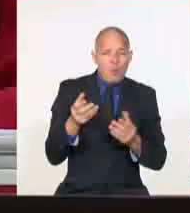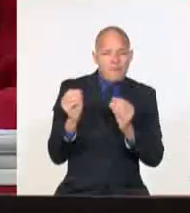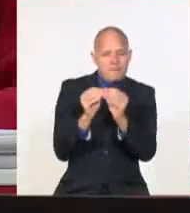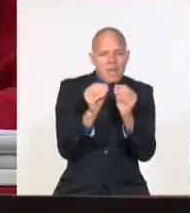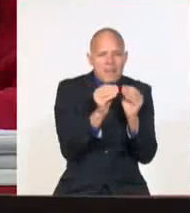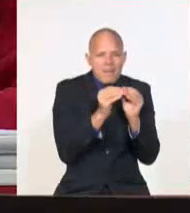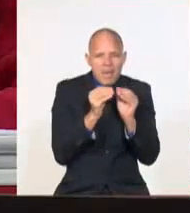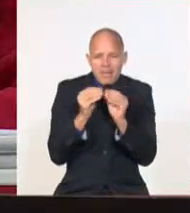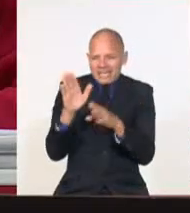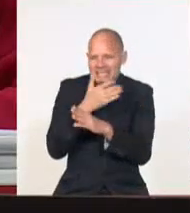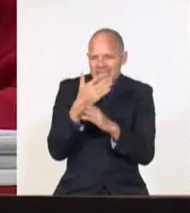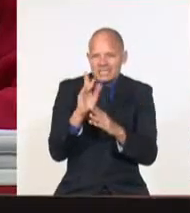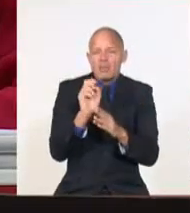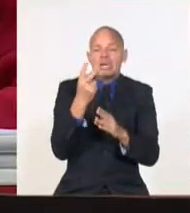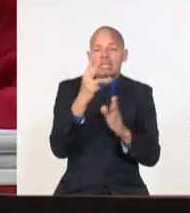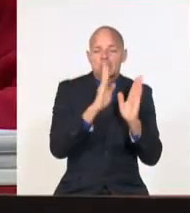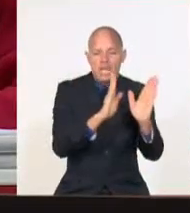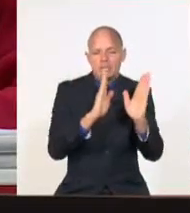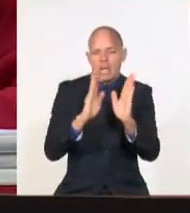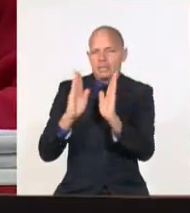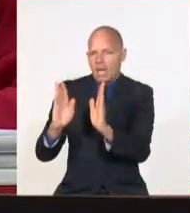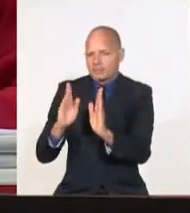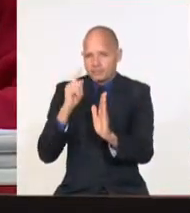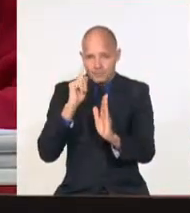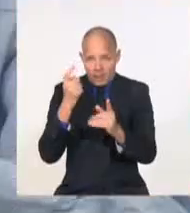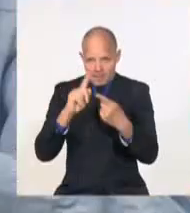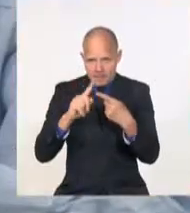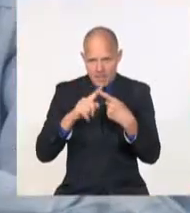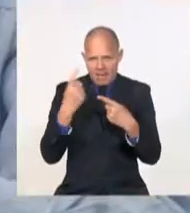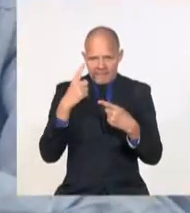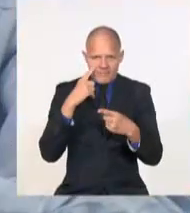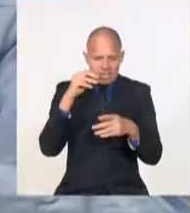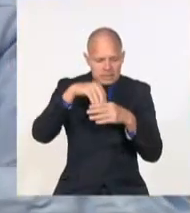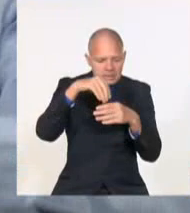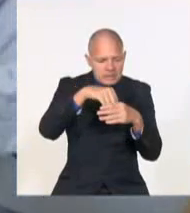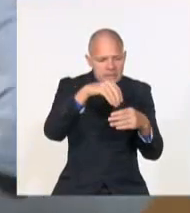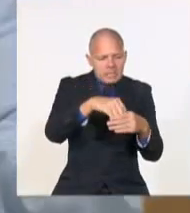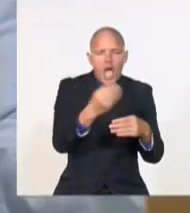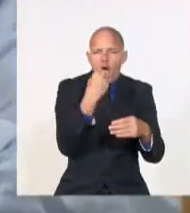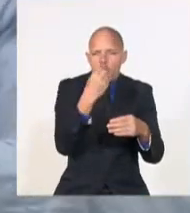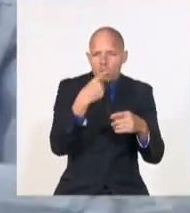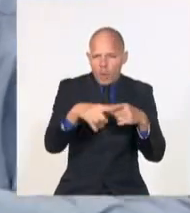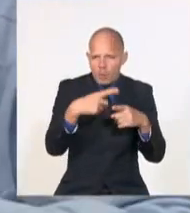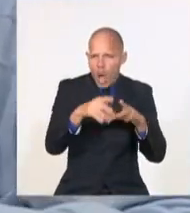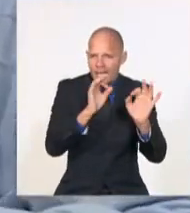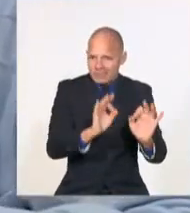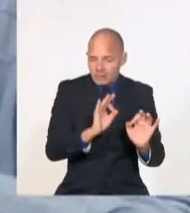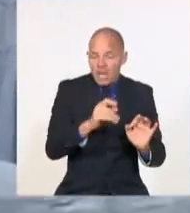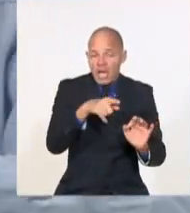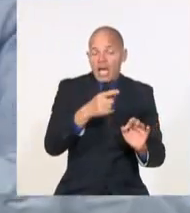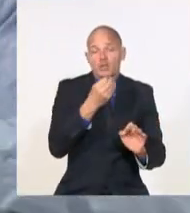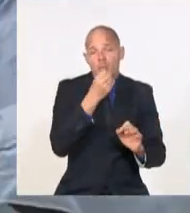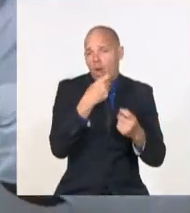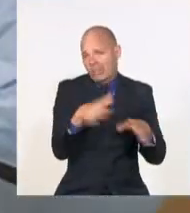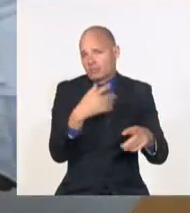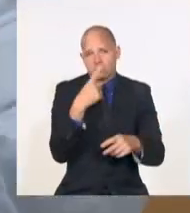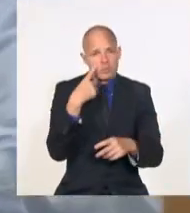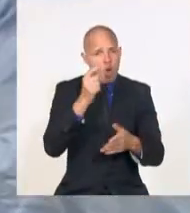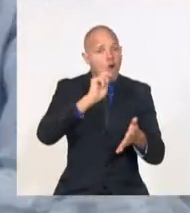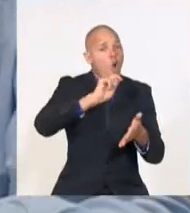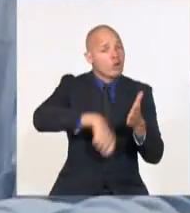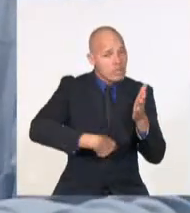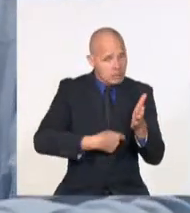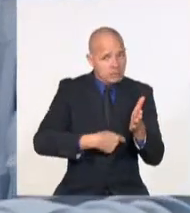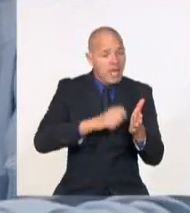tres etapas diseñadas. Tenemos que sembrar de verdad y tenemos que sembrar con nombre, apellido y con respaldo de contrato. Y esos programas tienen que tener